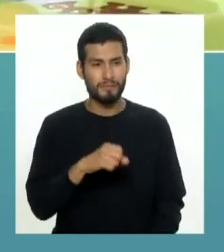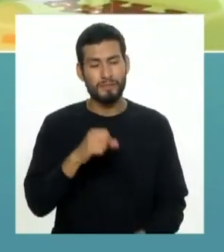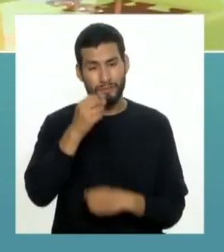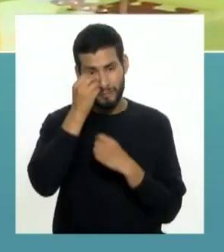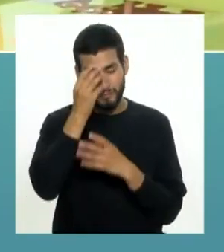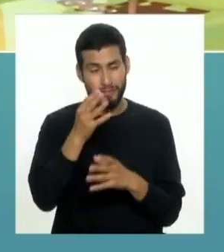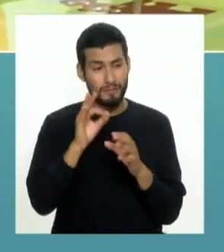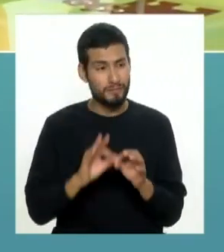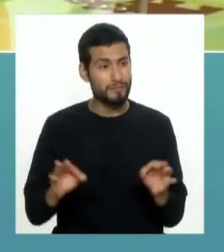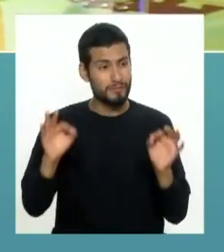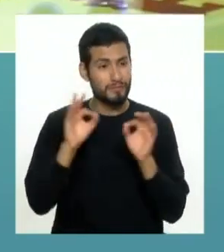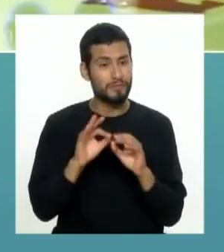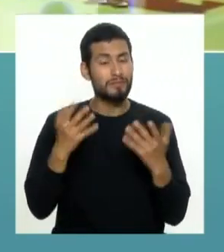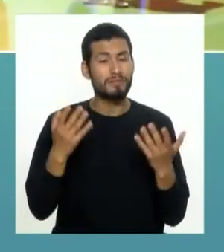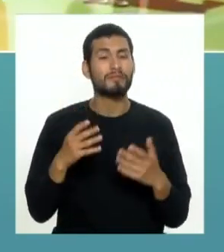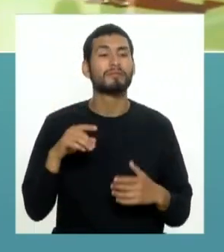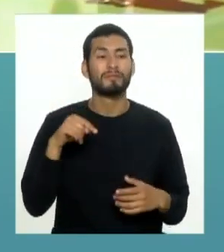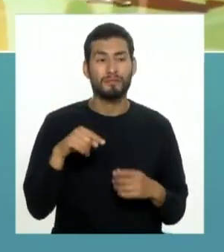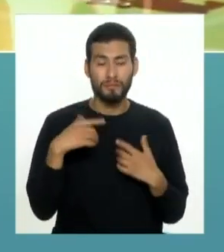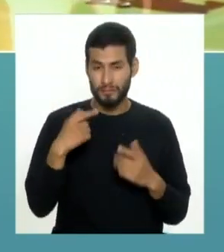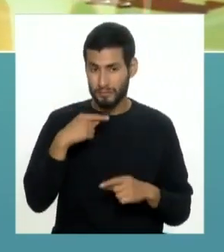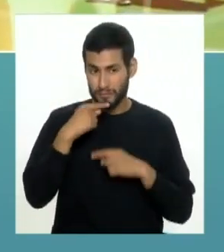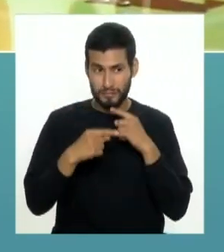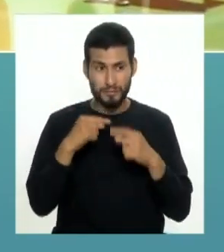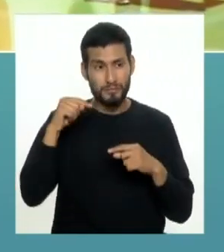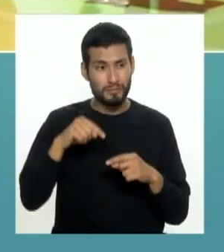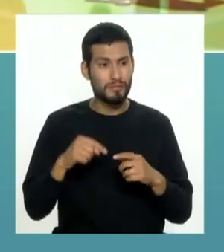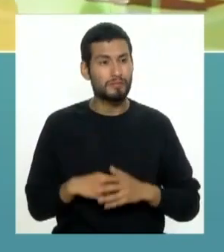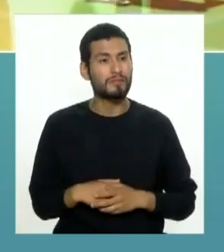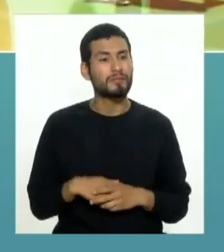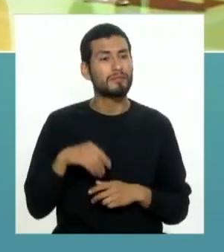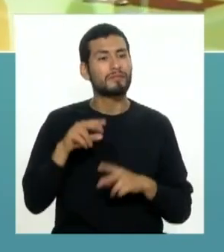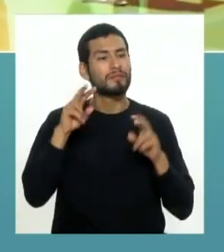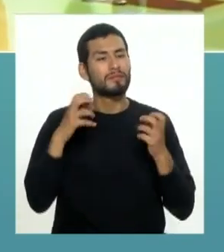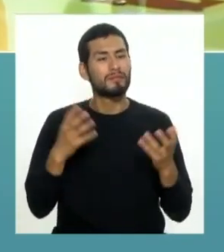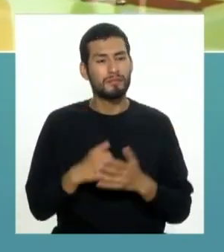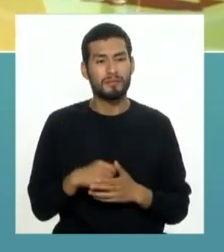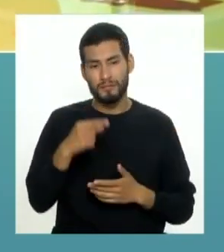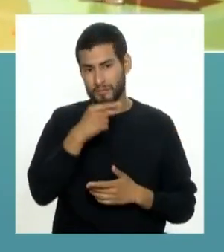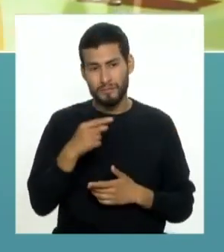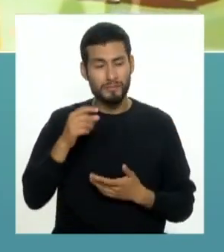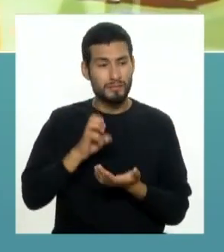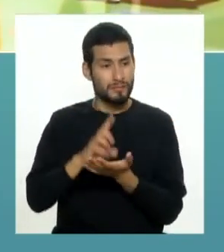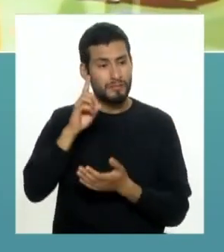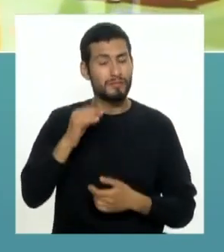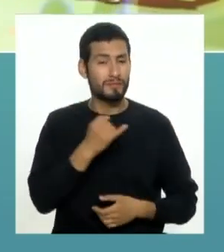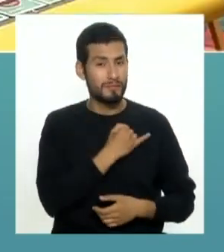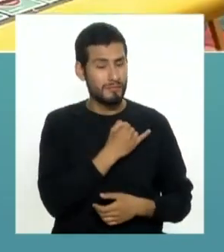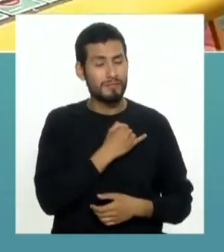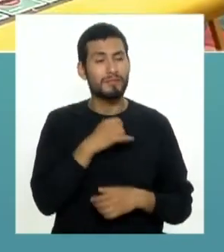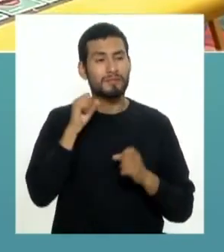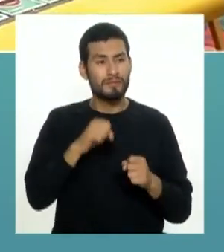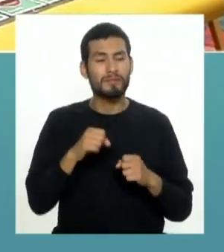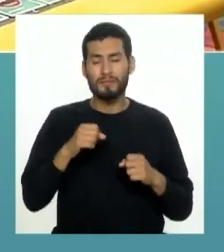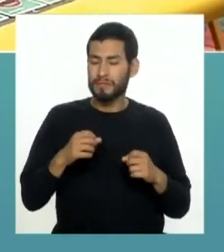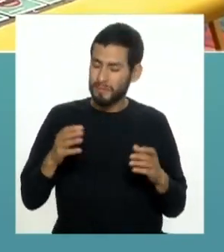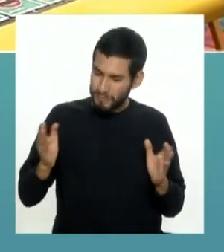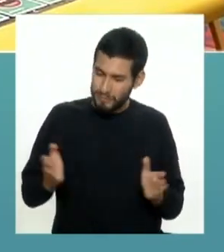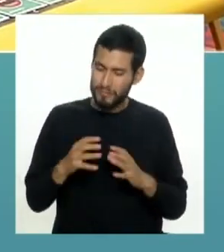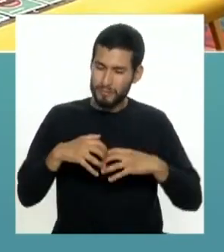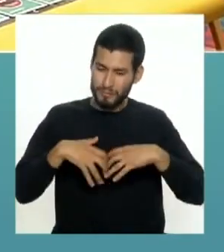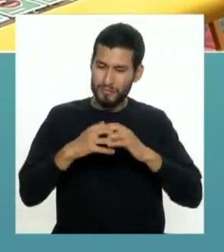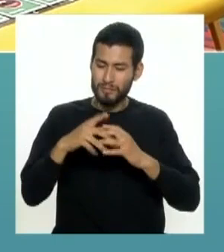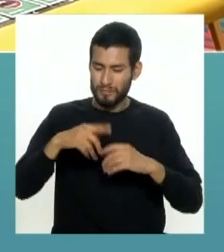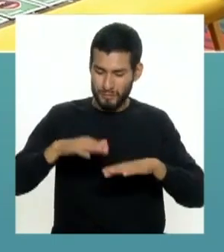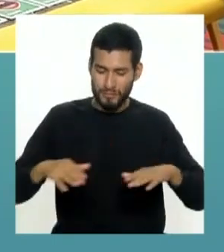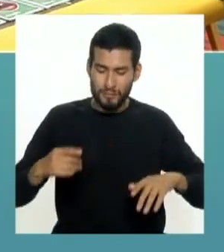muy importante sobre todo como ya lo habíamos mencionado en el marco de la semana de la educación inicial, reforzar estos conocimientos desde